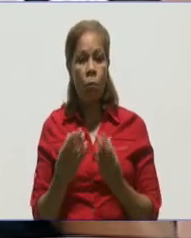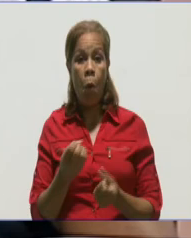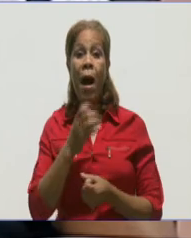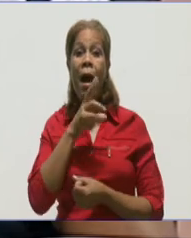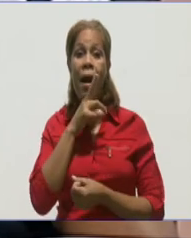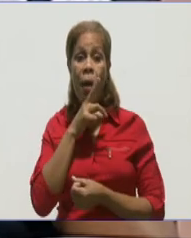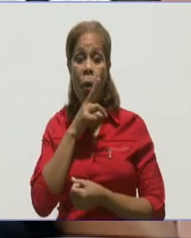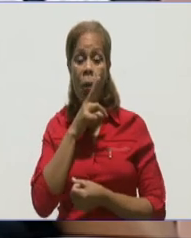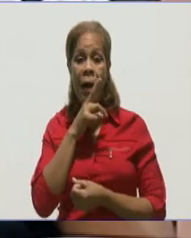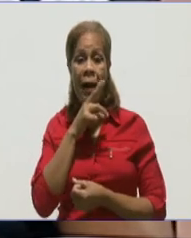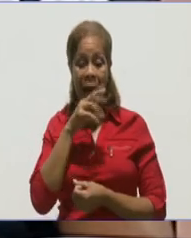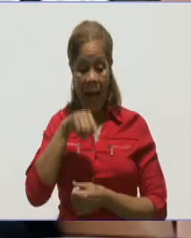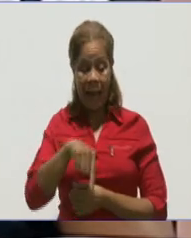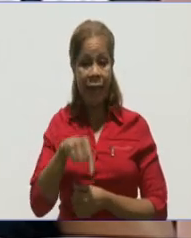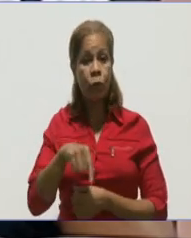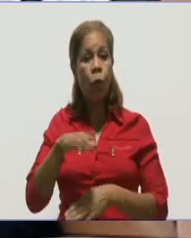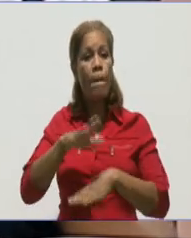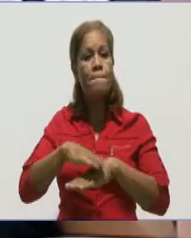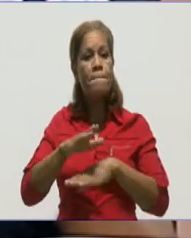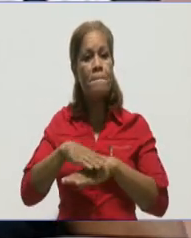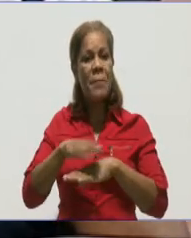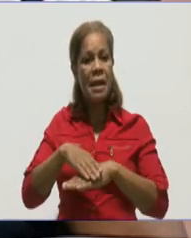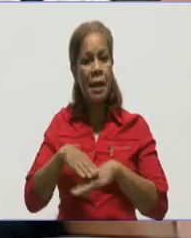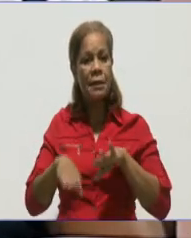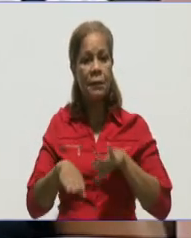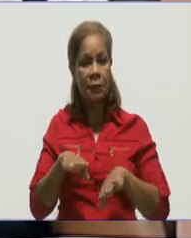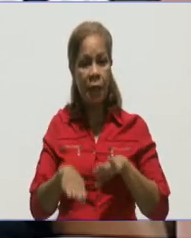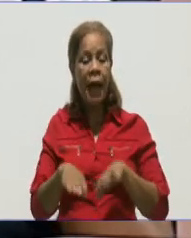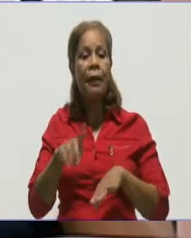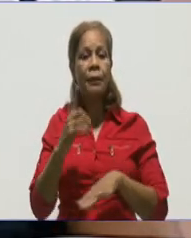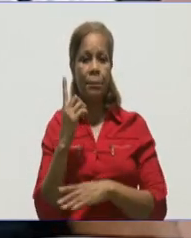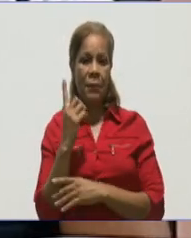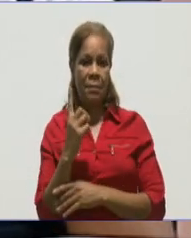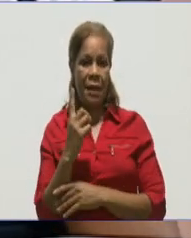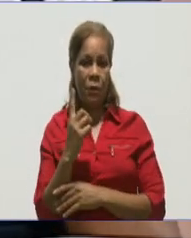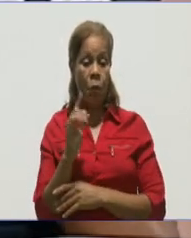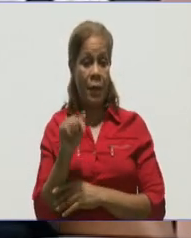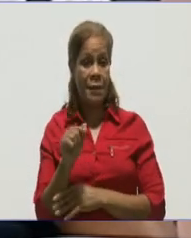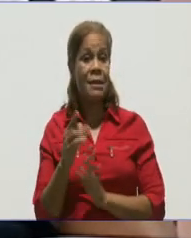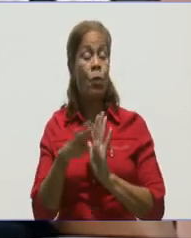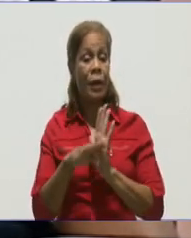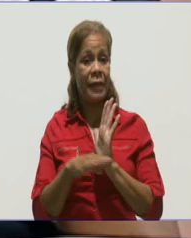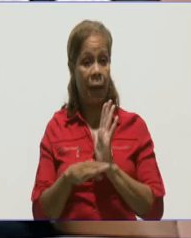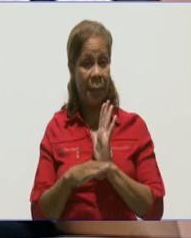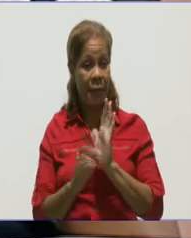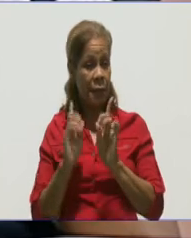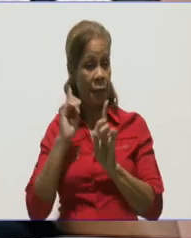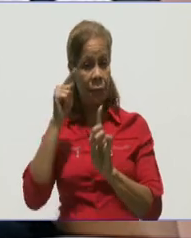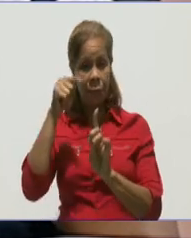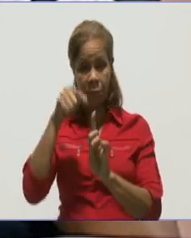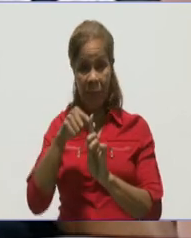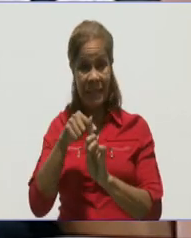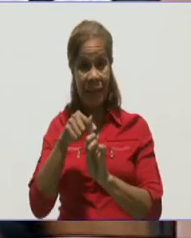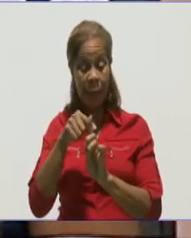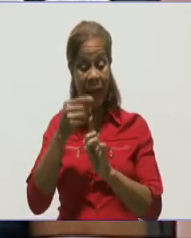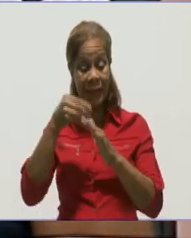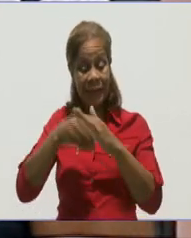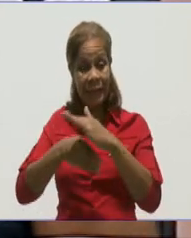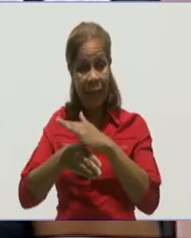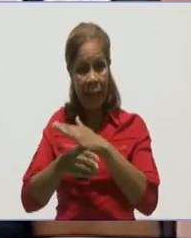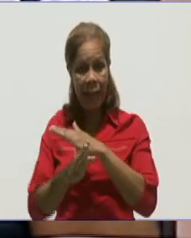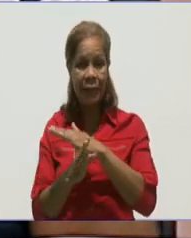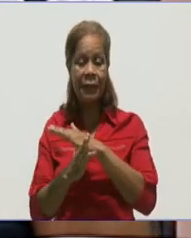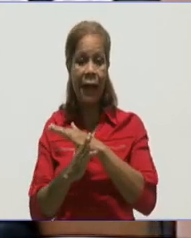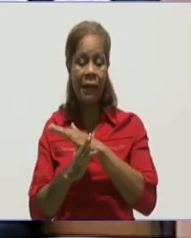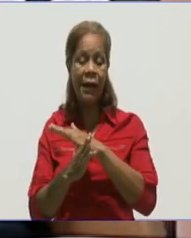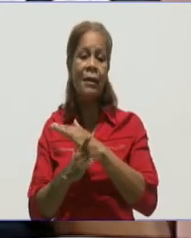solución de hipoclorito de sodio al 0,5% a lo que se ponga a la entrada de la puerta. Está el